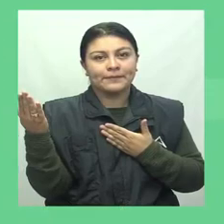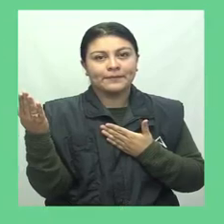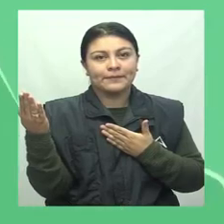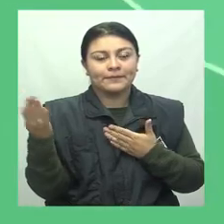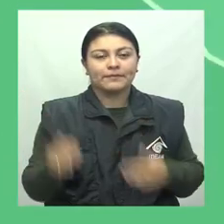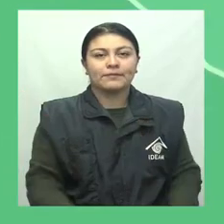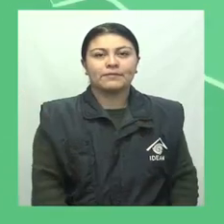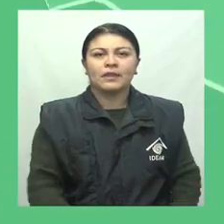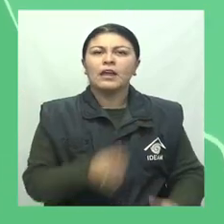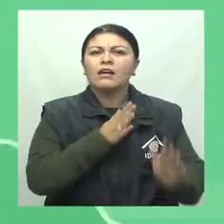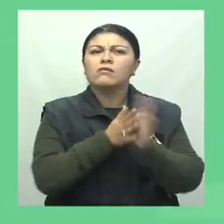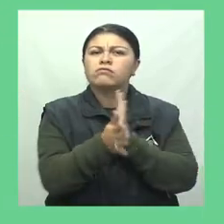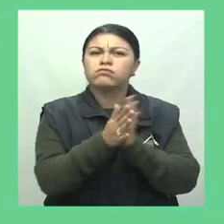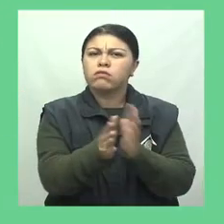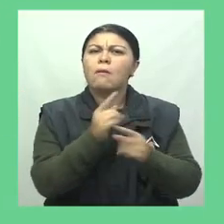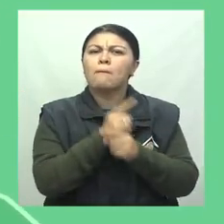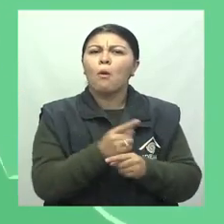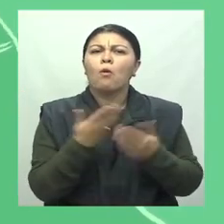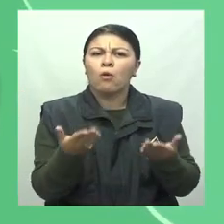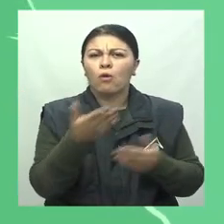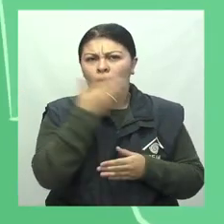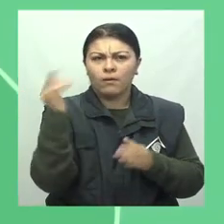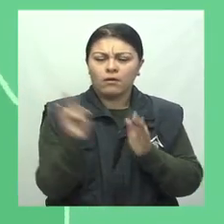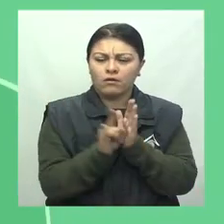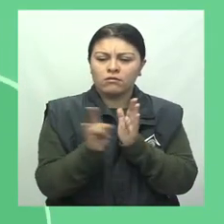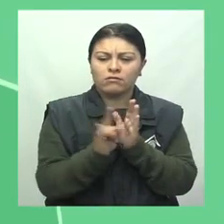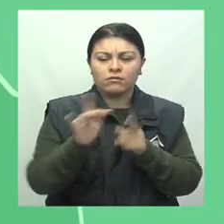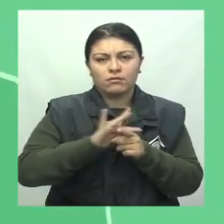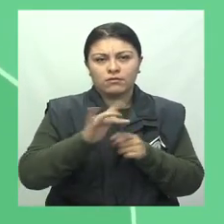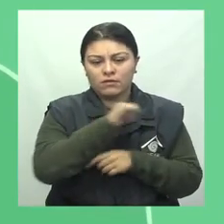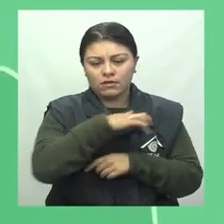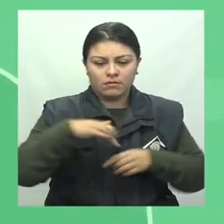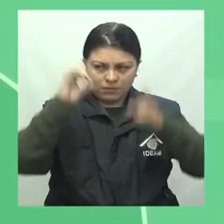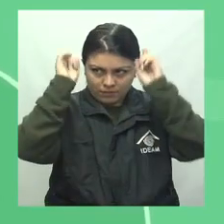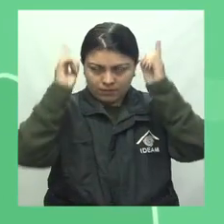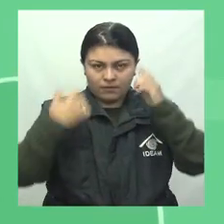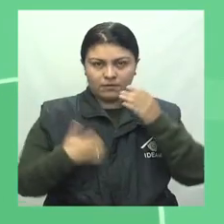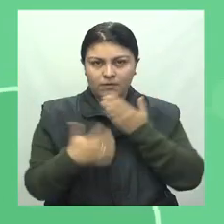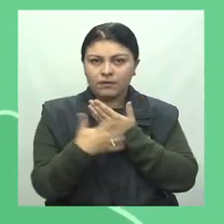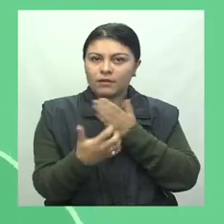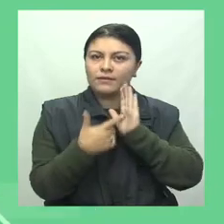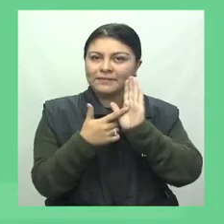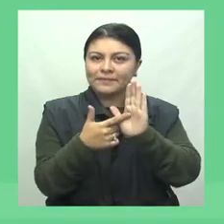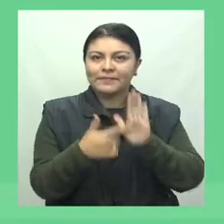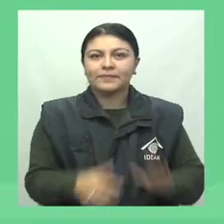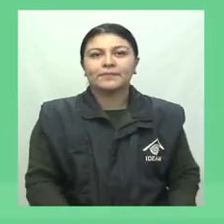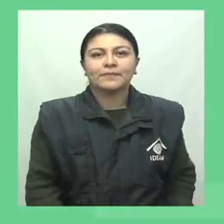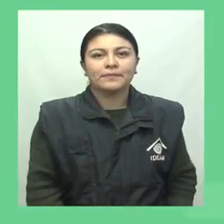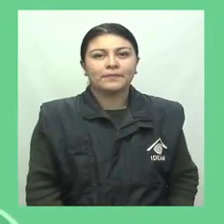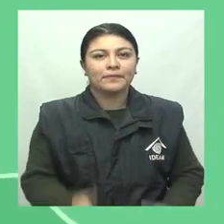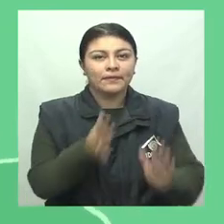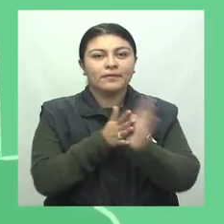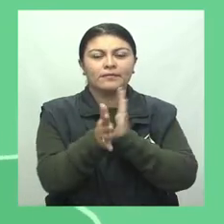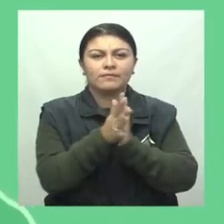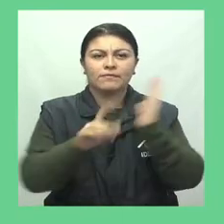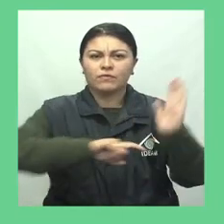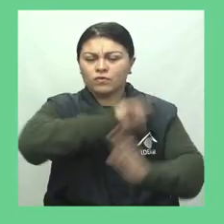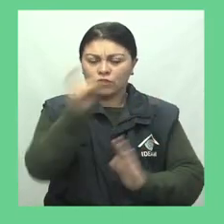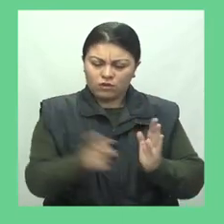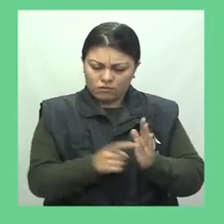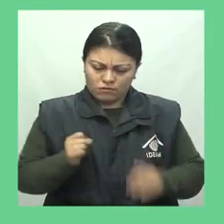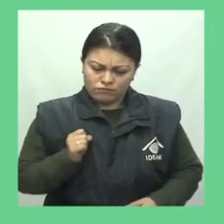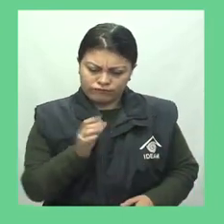Y para estar informado al instante, descarga nuestra aplicación Mi Pronóstico desde Google Play o App Store. Información en tiempo real,